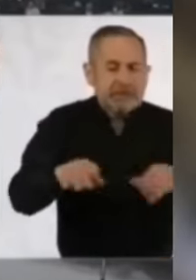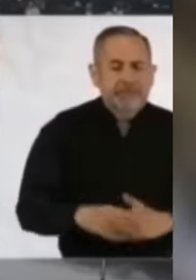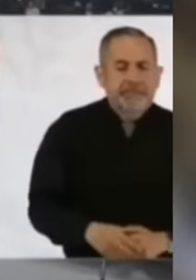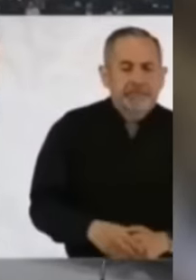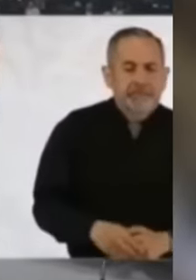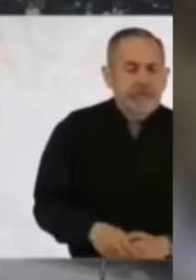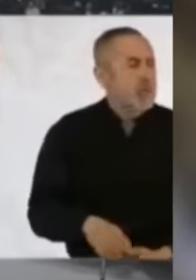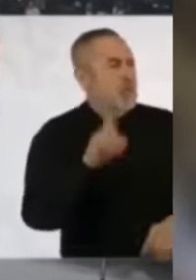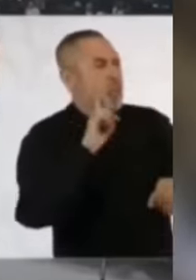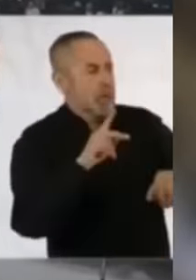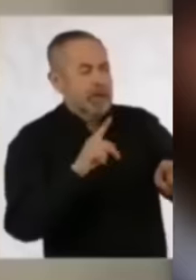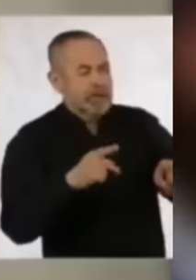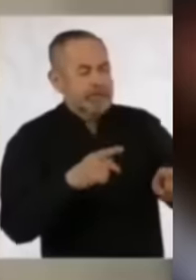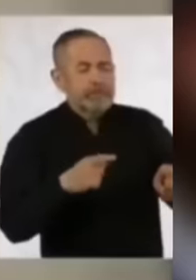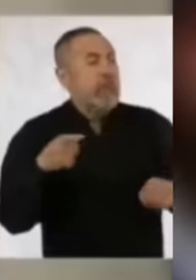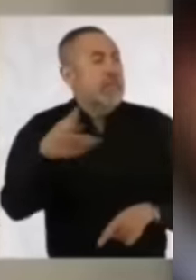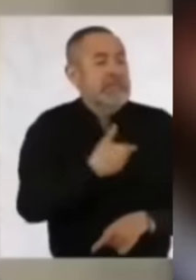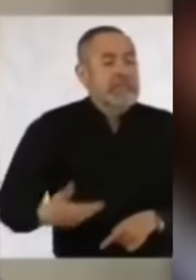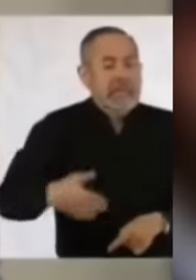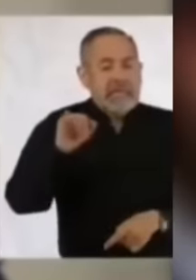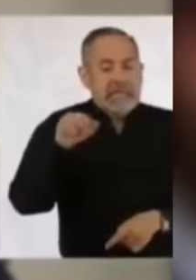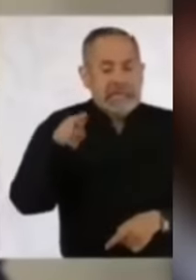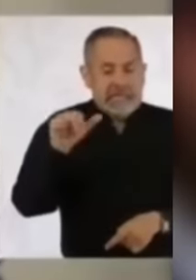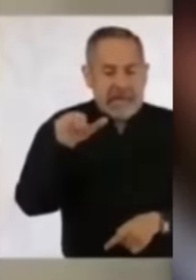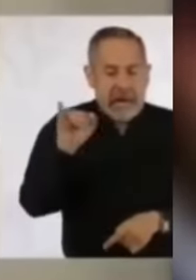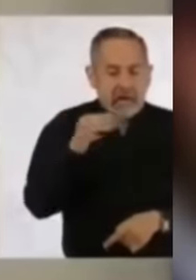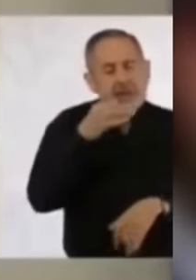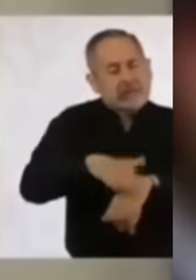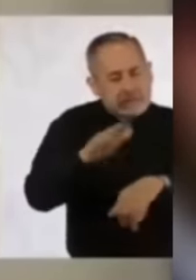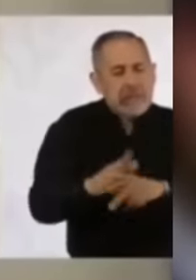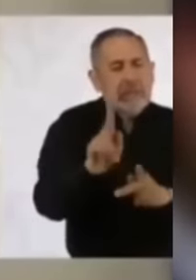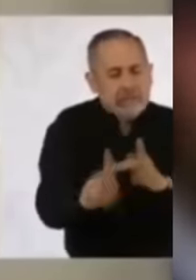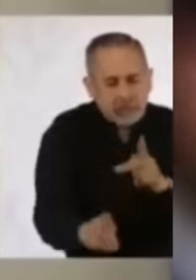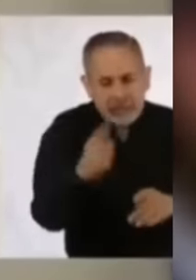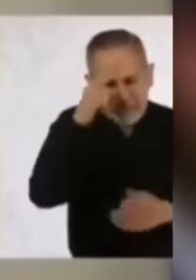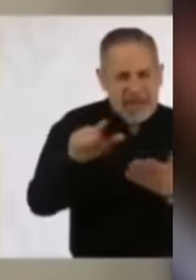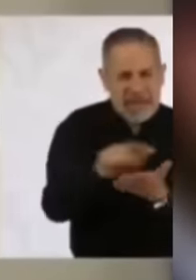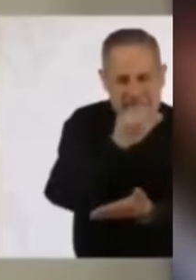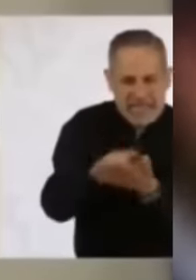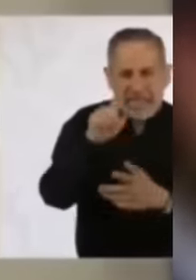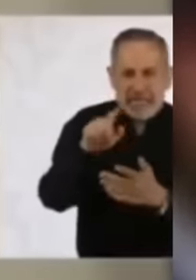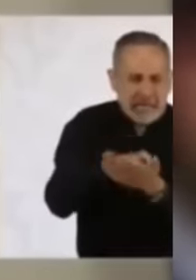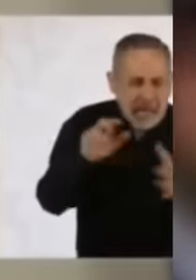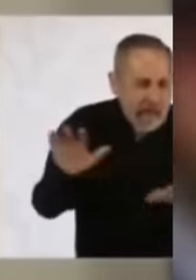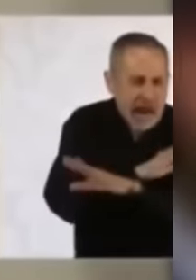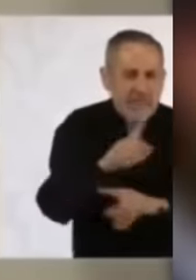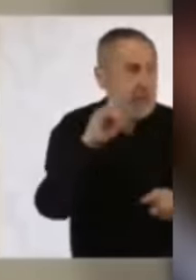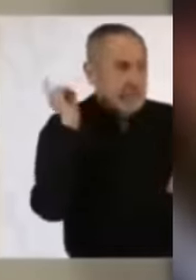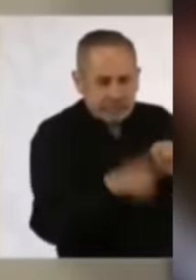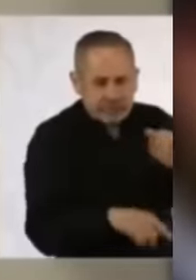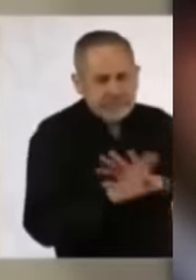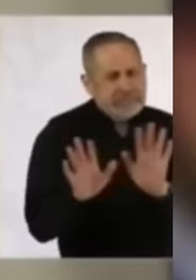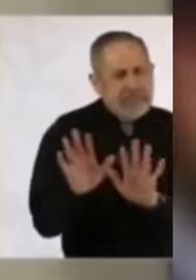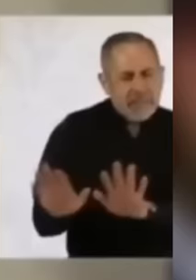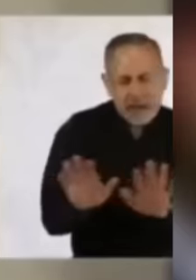Adrián Alcalá, pidió a los legisladores hacer una pausa en el proceso de aprobación de la reforma constitucional y que las y los legisladores puedan tomar